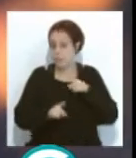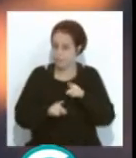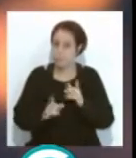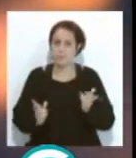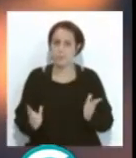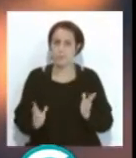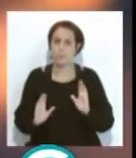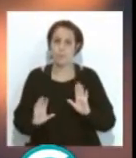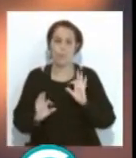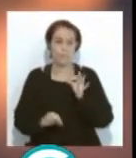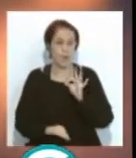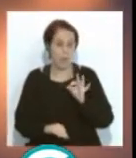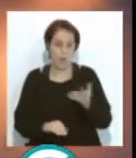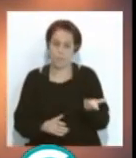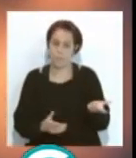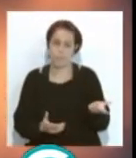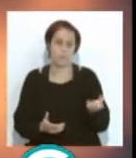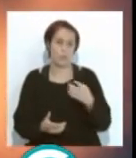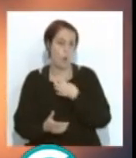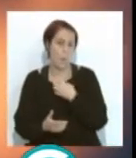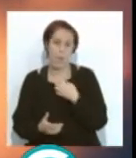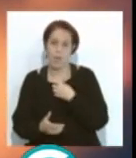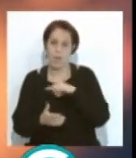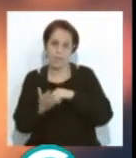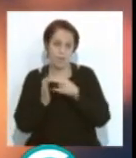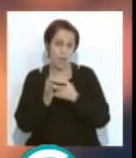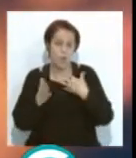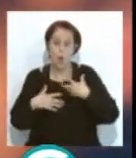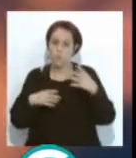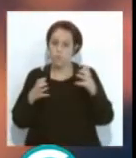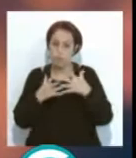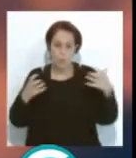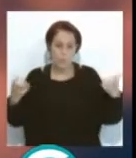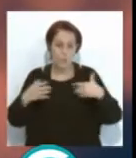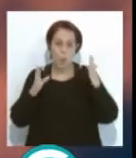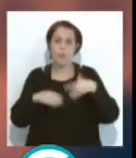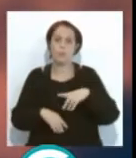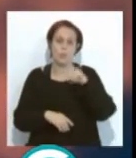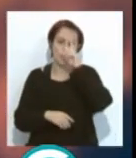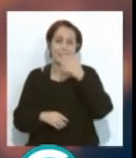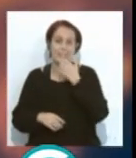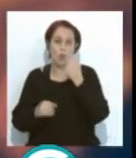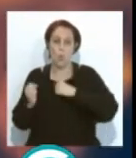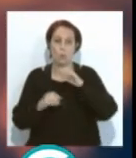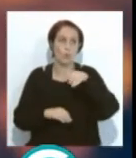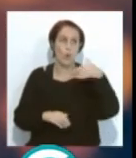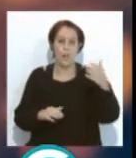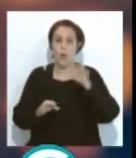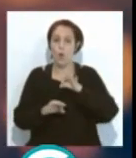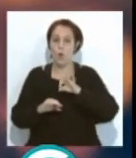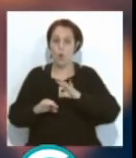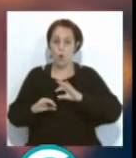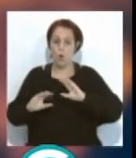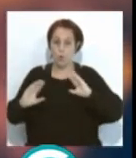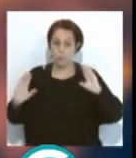Pero es verdad que es inviable planificarlo. Yo no tengo la fórmula realmente. No sé si un concurso fuera o acortar